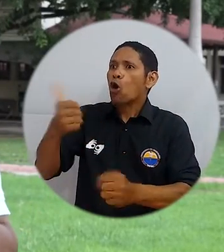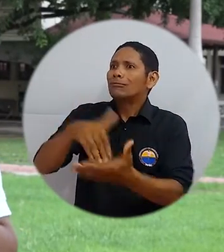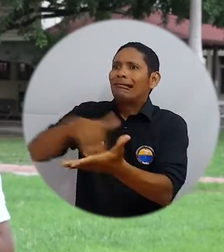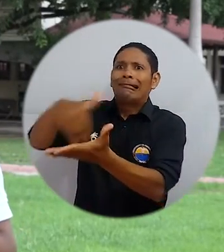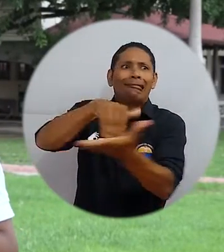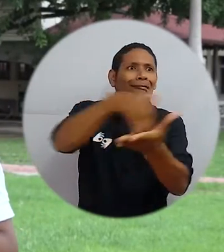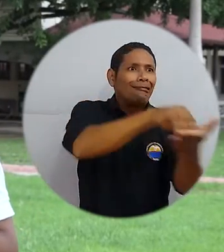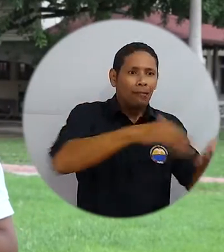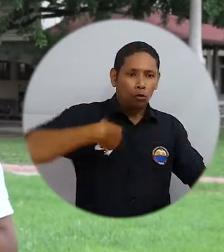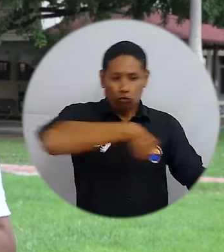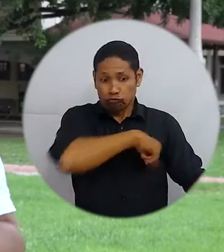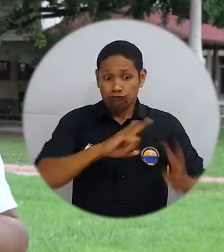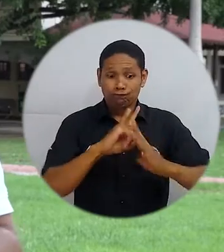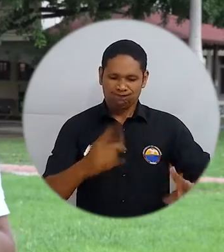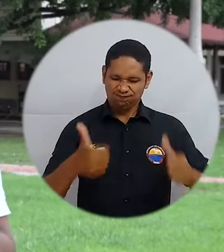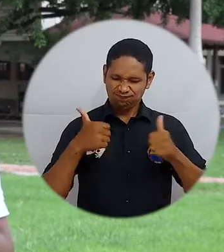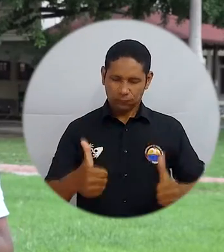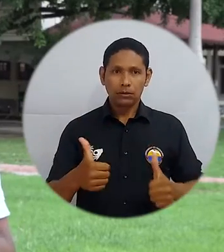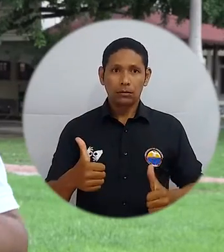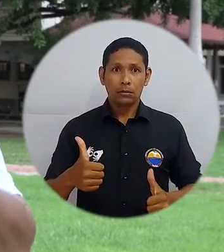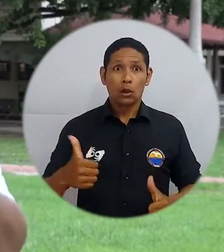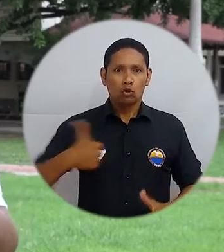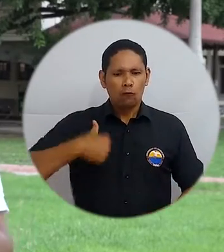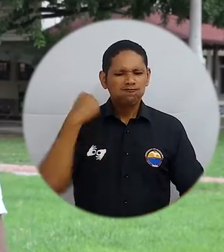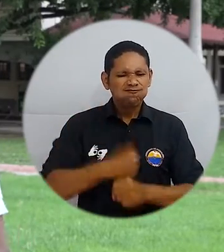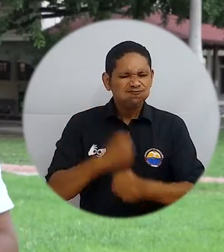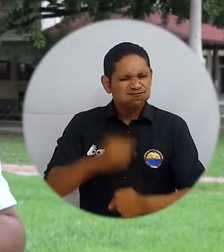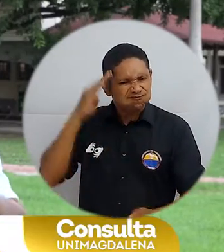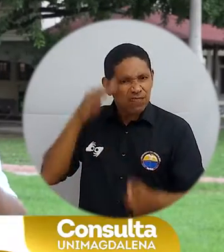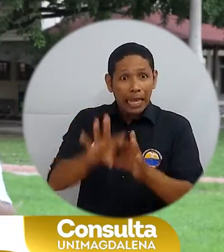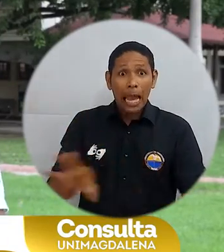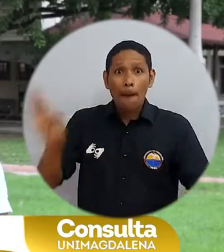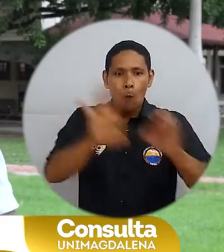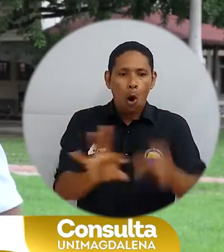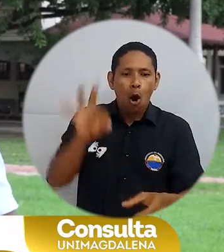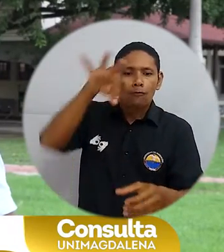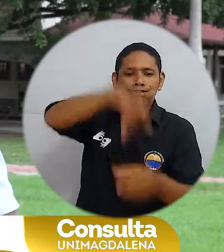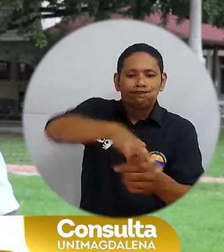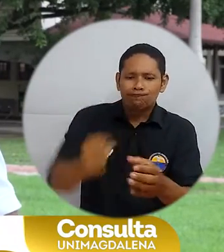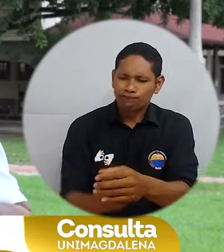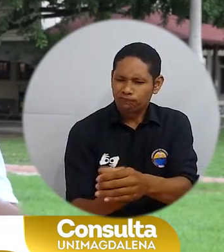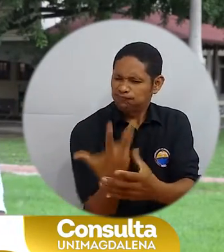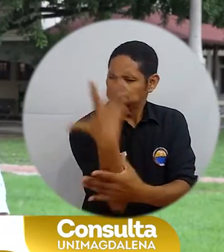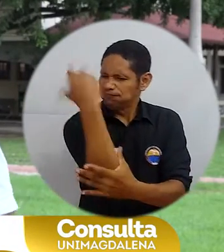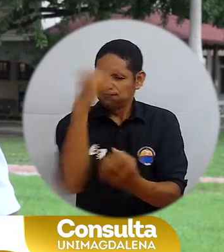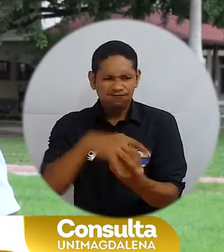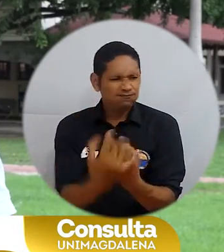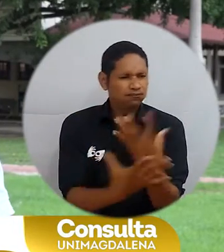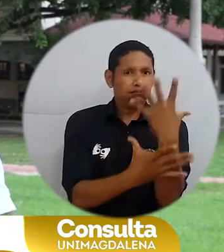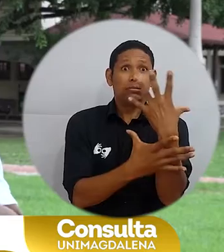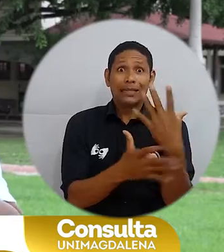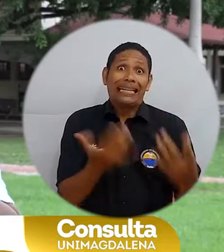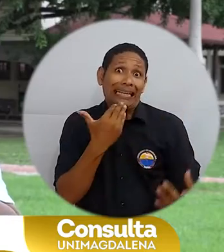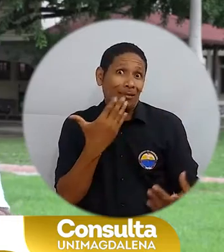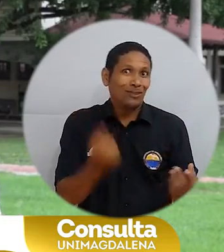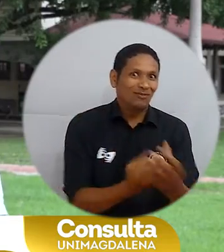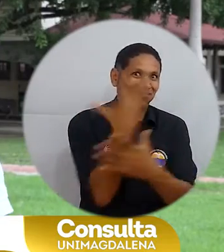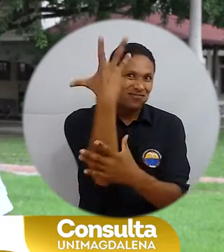instituciones no lo estuvieron. Mi trabajo ha sido siempre sembrar, construir sobre lo construido, tender puentes,